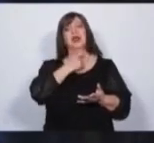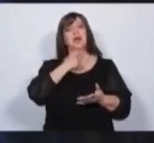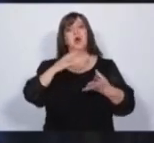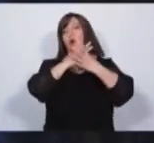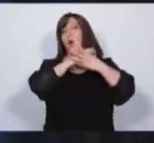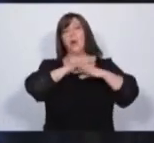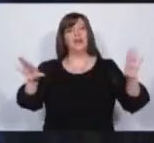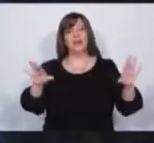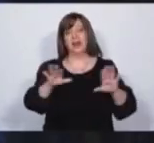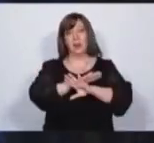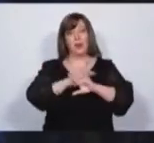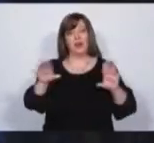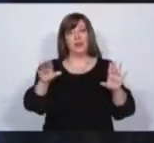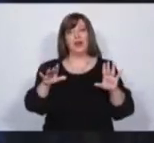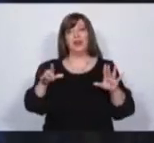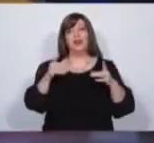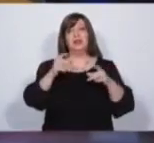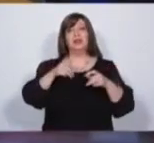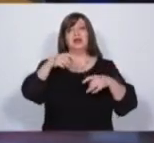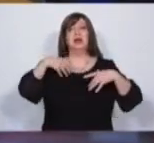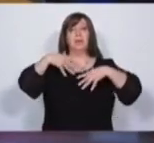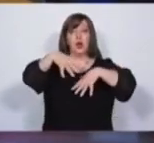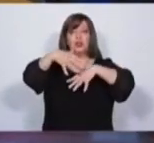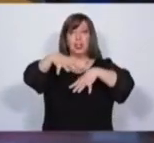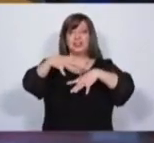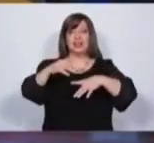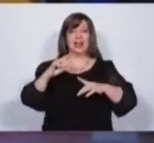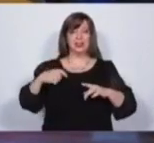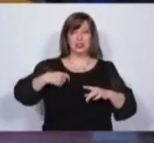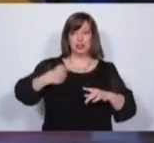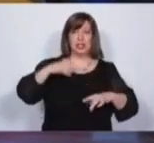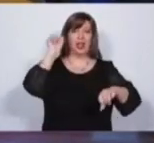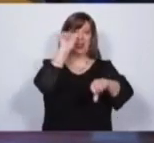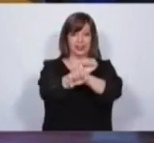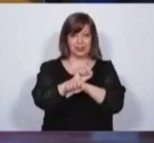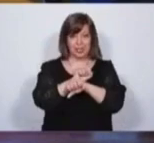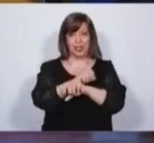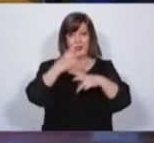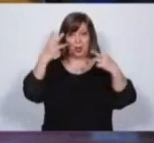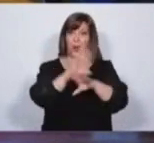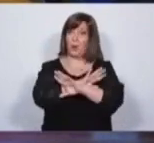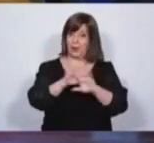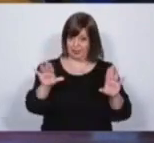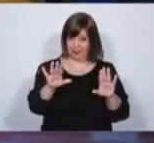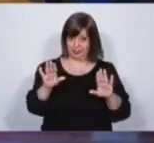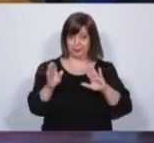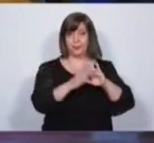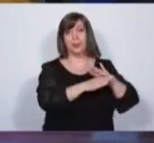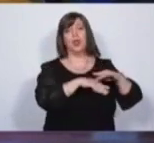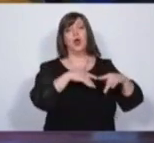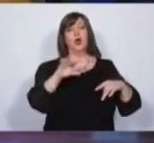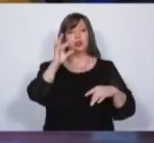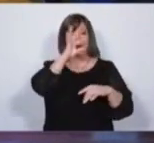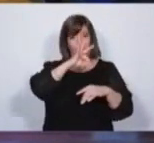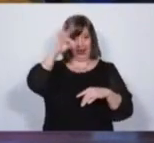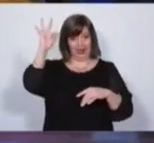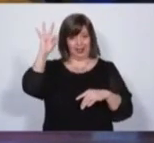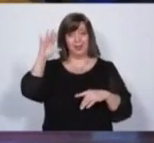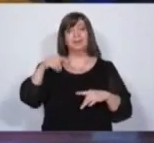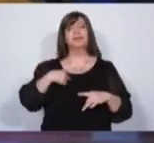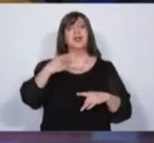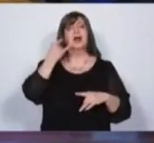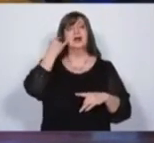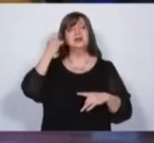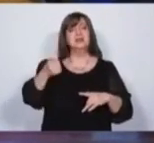impunidad y la criminalización de la protesta social. Muchísimas gracias, candidato. Tiene la palabra el Frente Elegí. El gobierno de